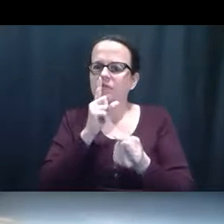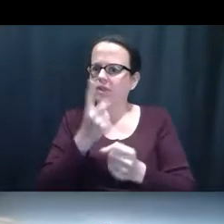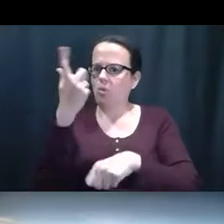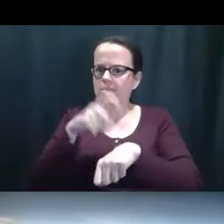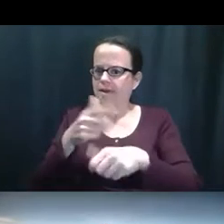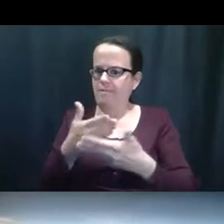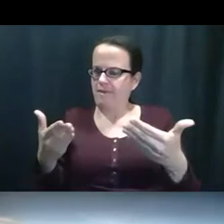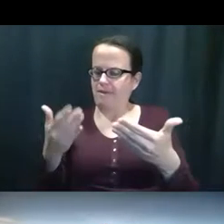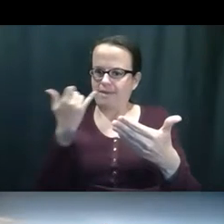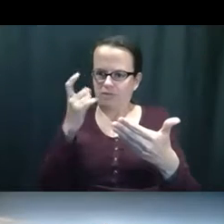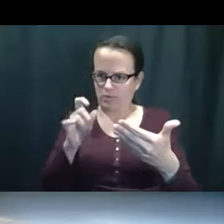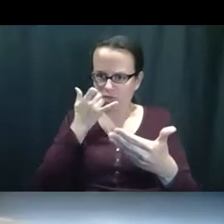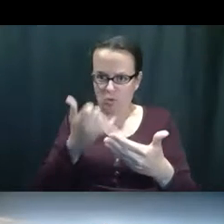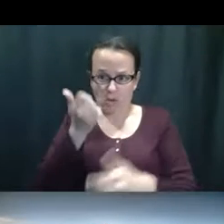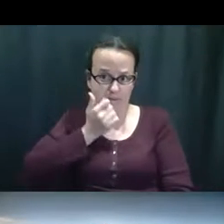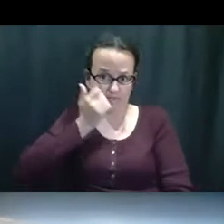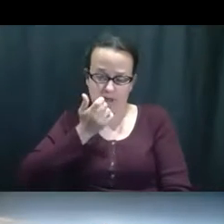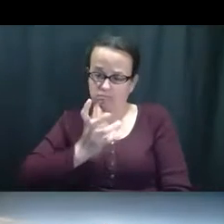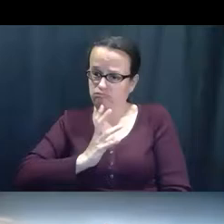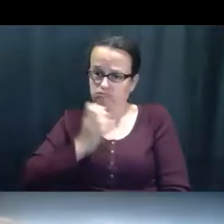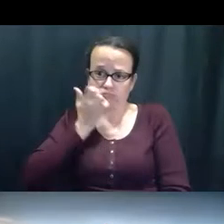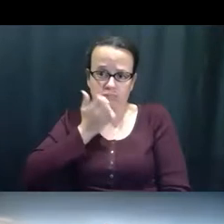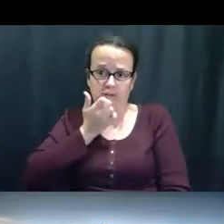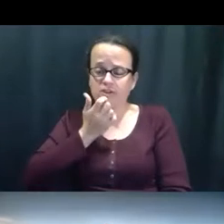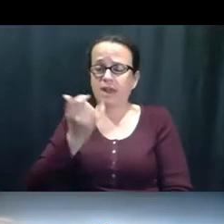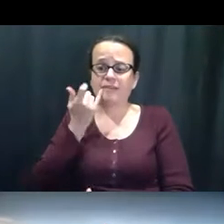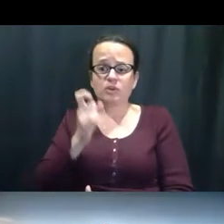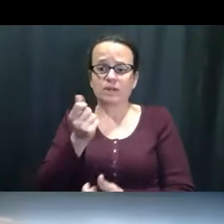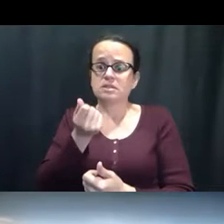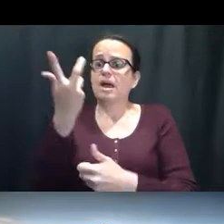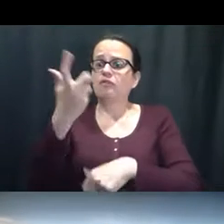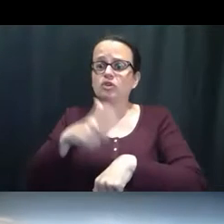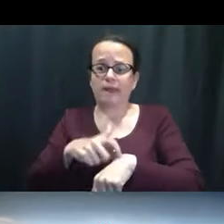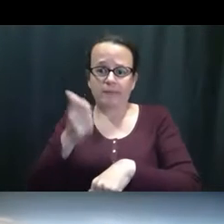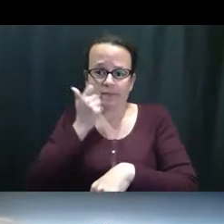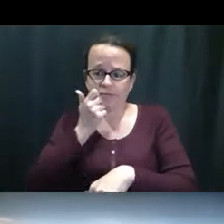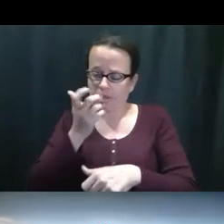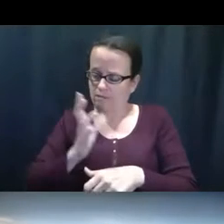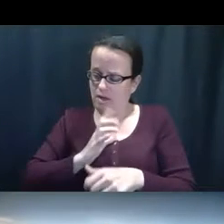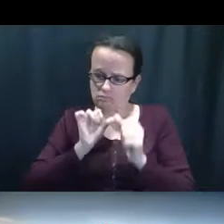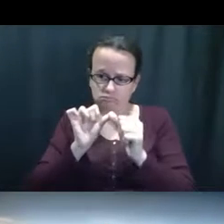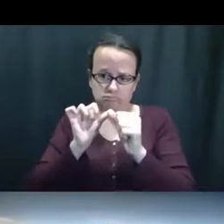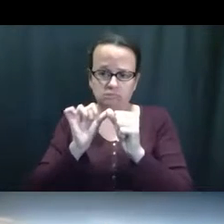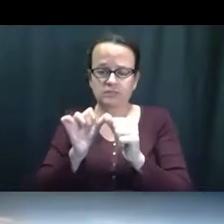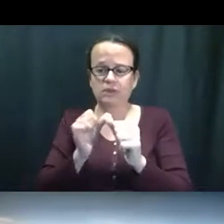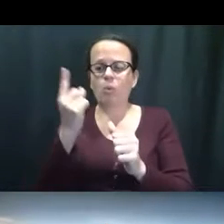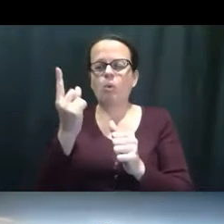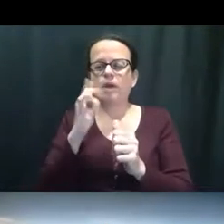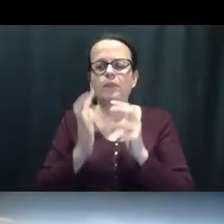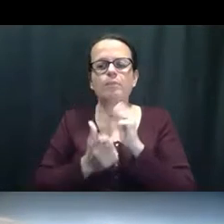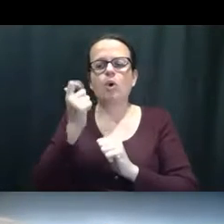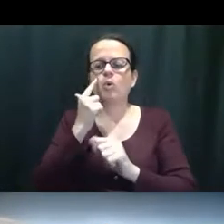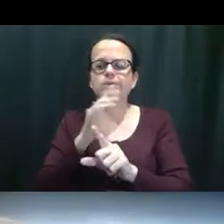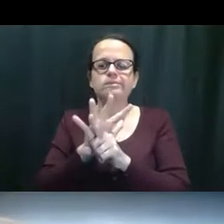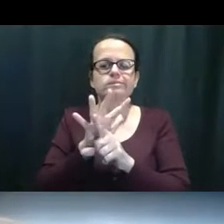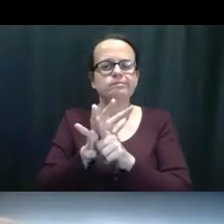está constante. Si tiene que llamar todos los días, llame todos los días. Si tiene que llamarse varias veces al día, entonces llame